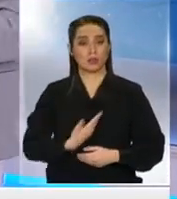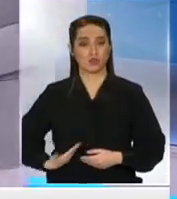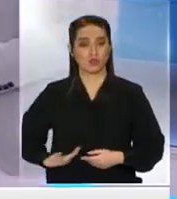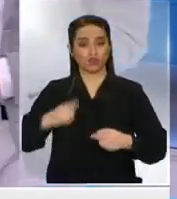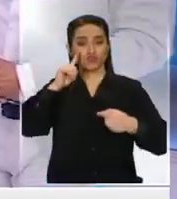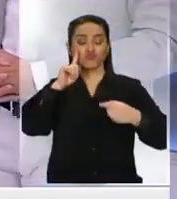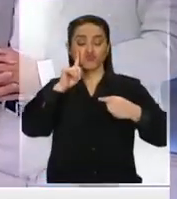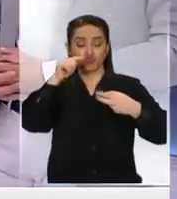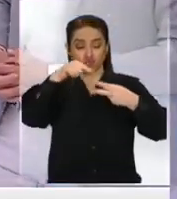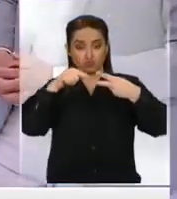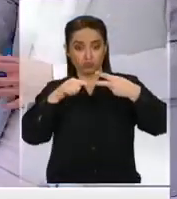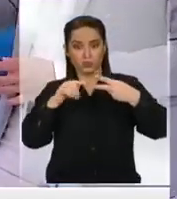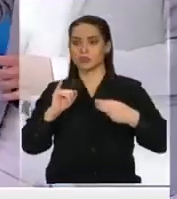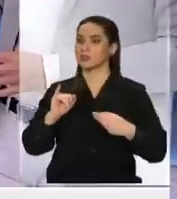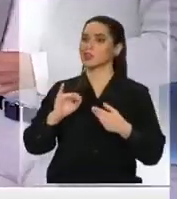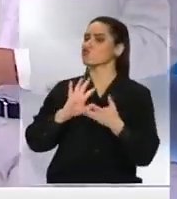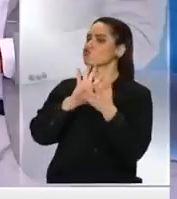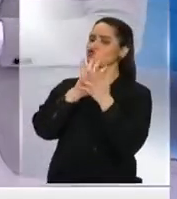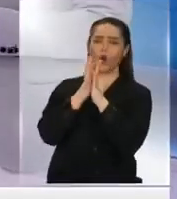son el conjunto completo de Saberes.